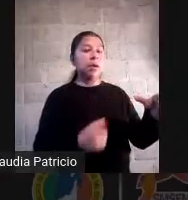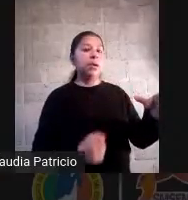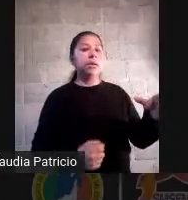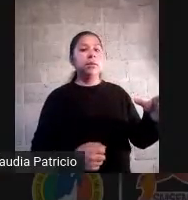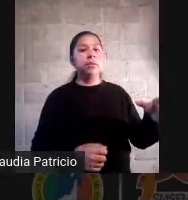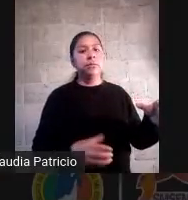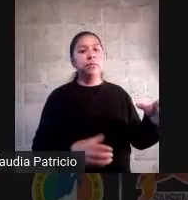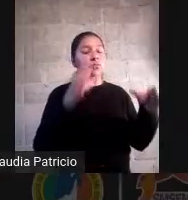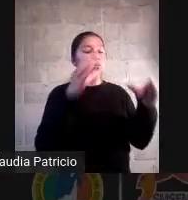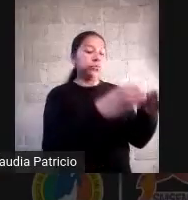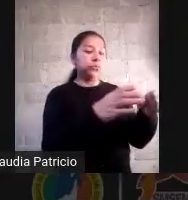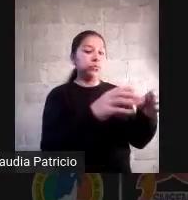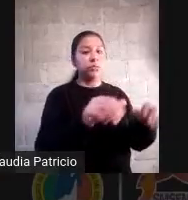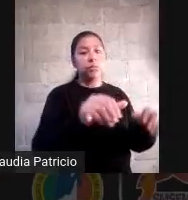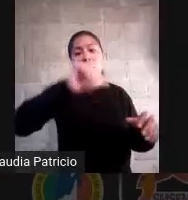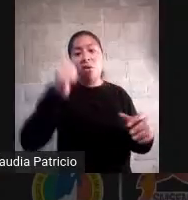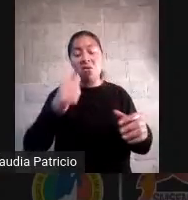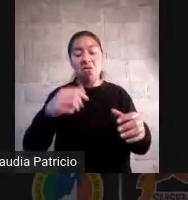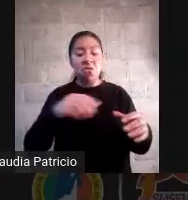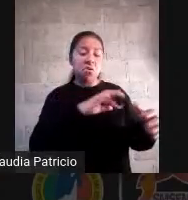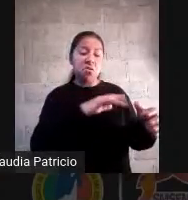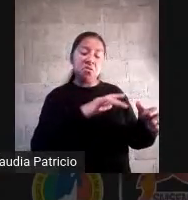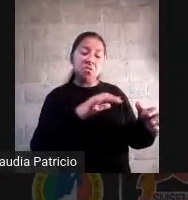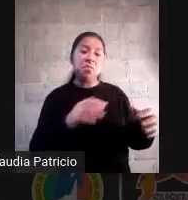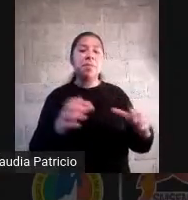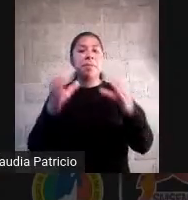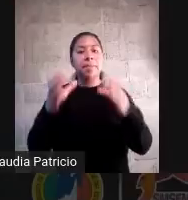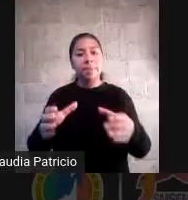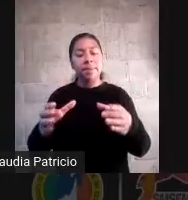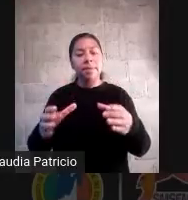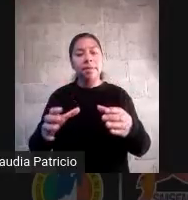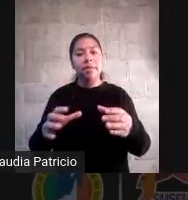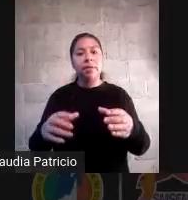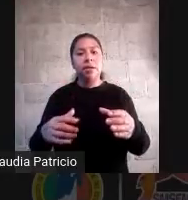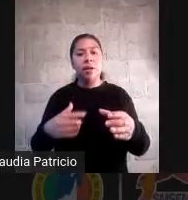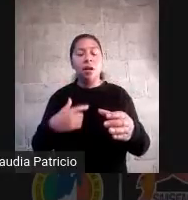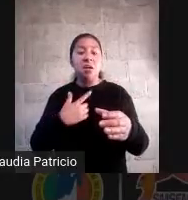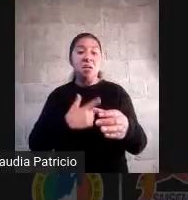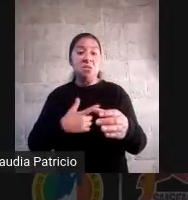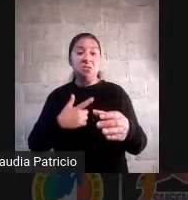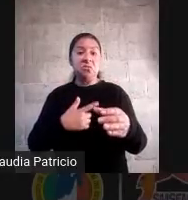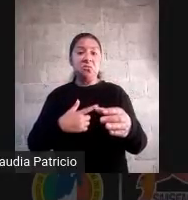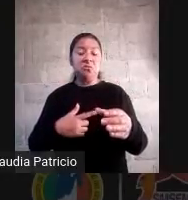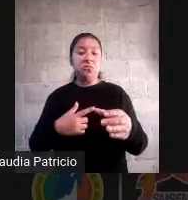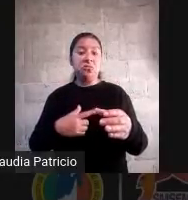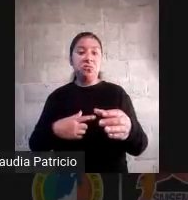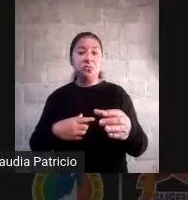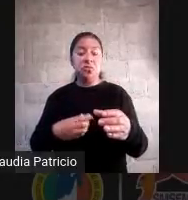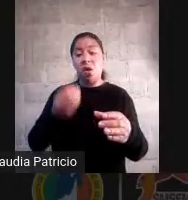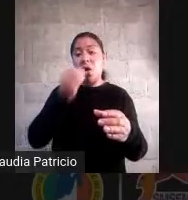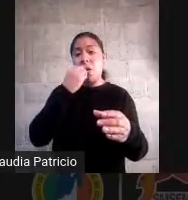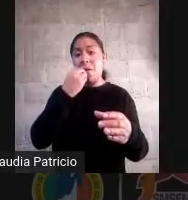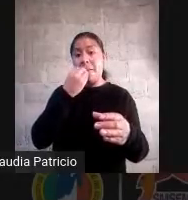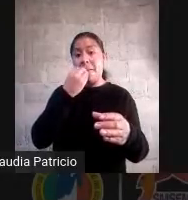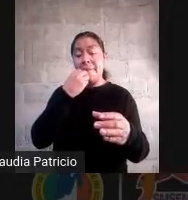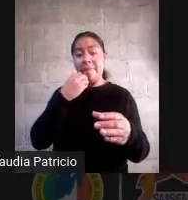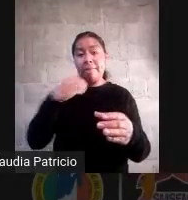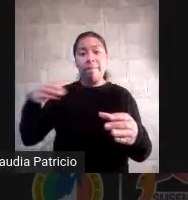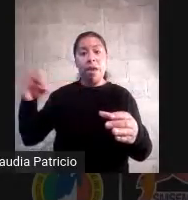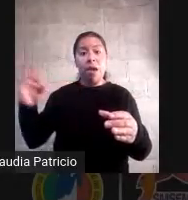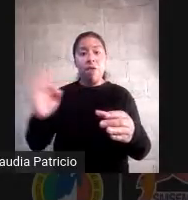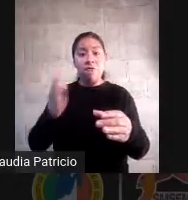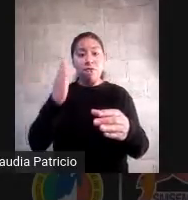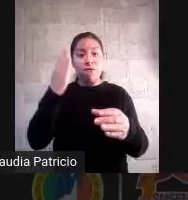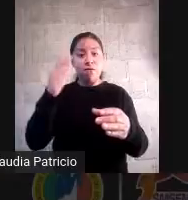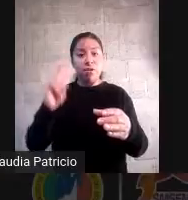teclado porque a otros les gustó volverse veganos estoy contando experiencias reales y experiencias